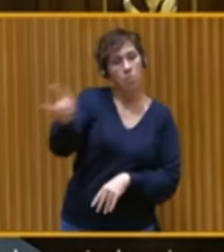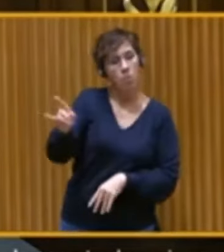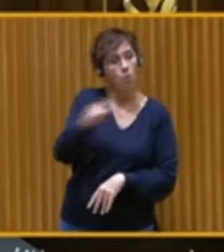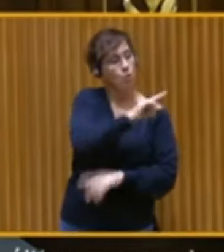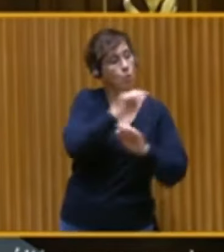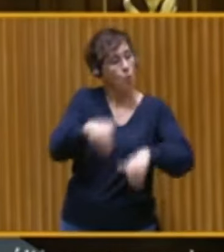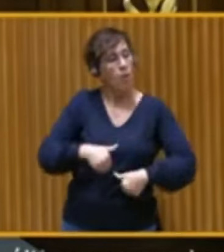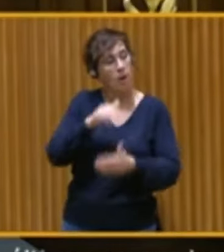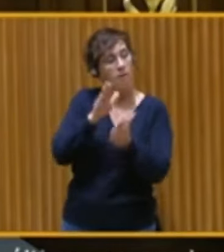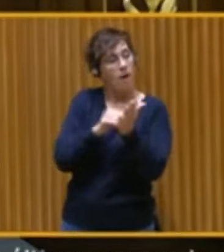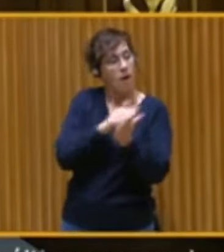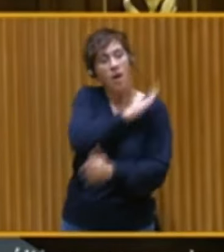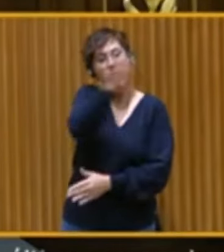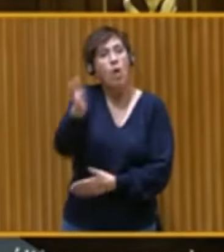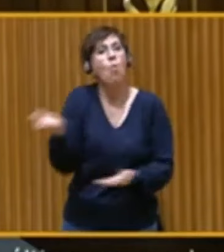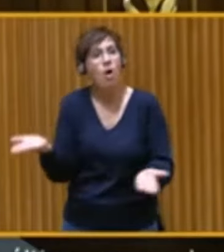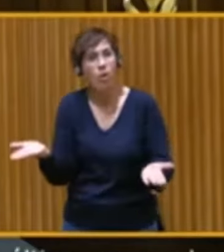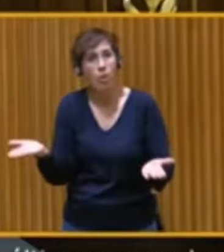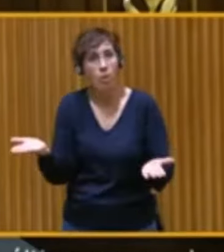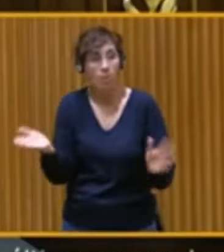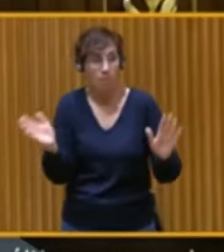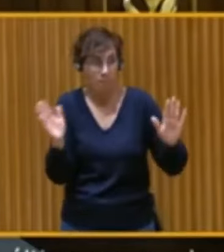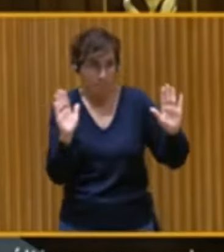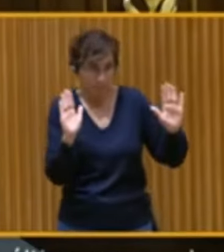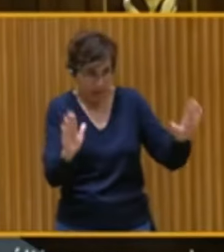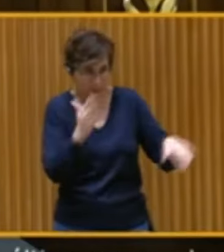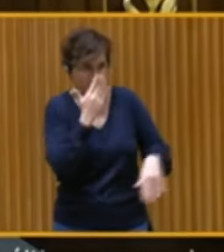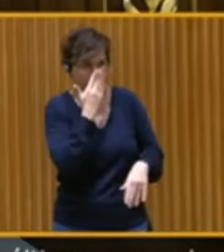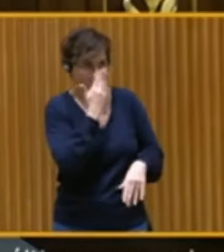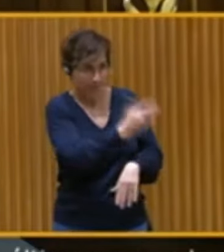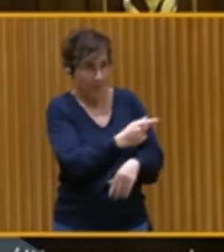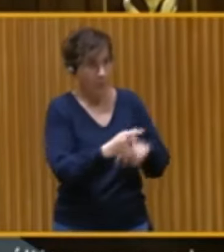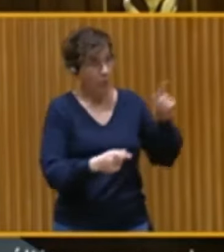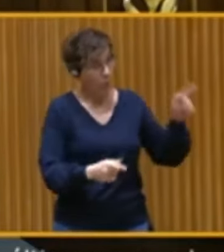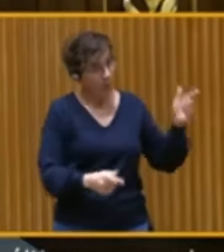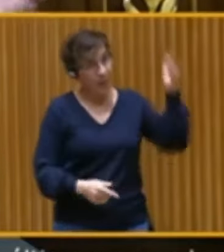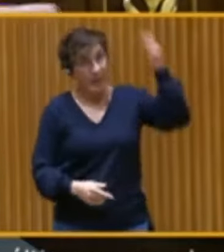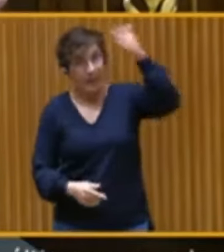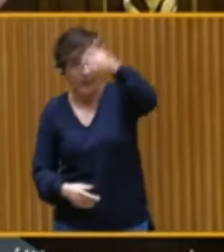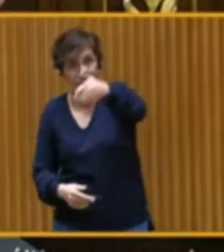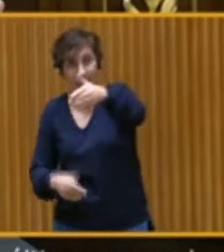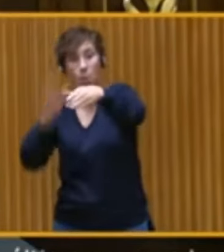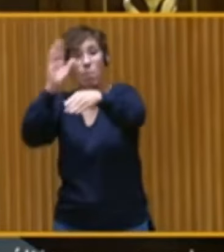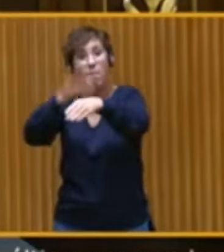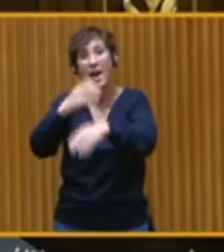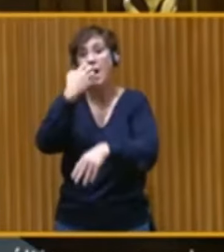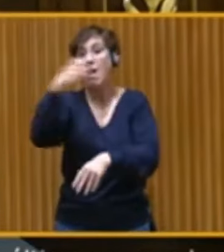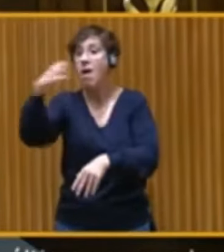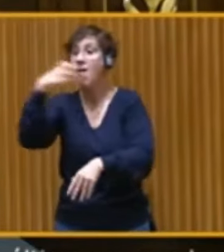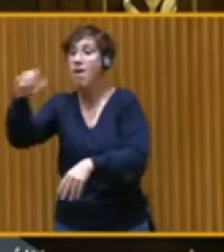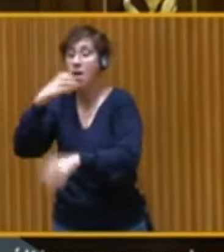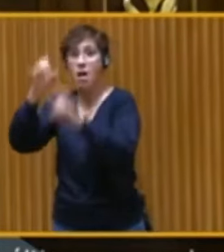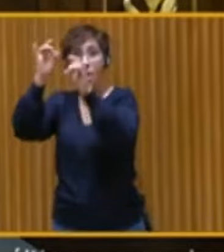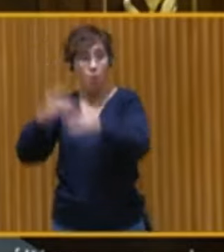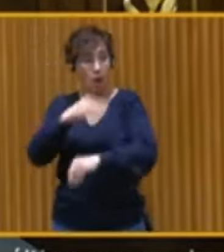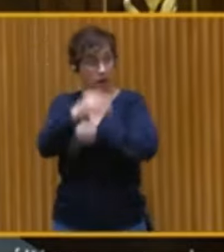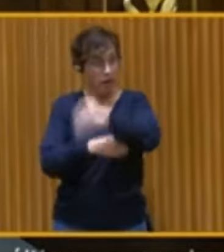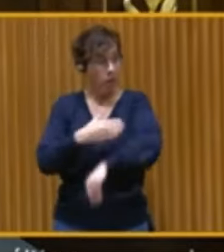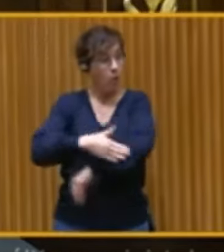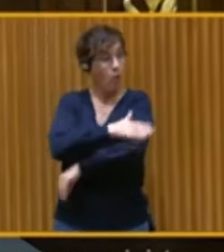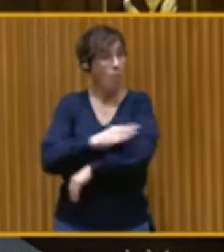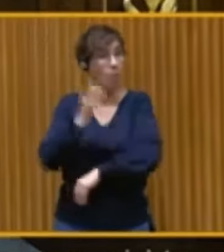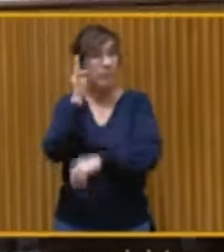Valencia? Aunque bien visto, para ir a gritarles como su ministra de defensa, casi mejor que no vaya. Ojalá